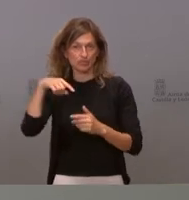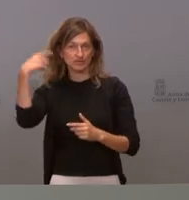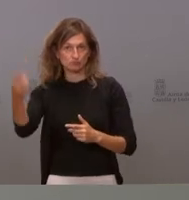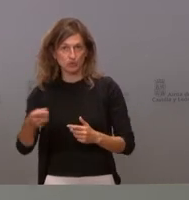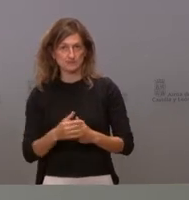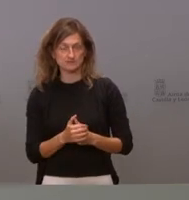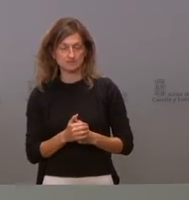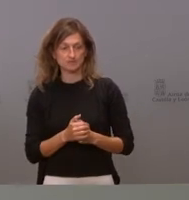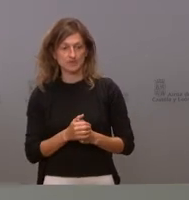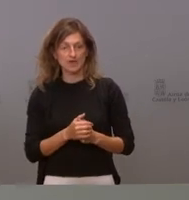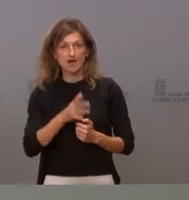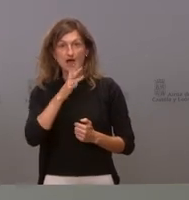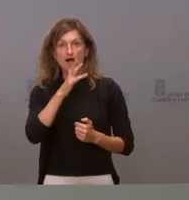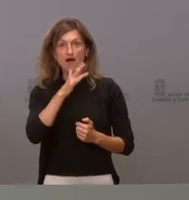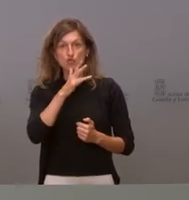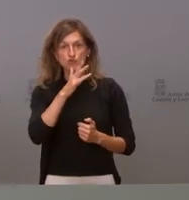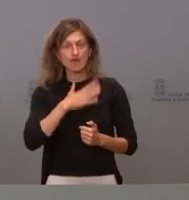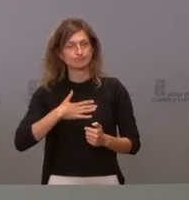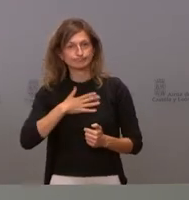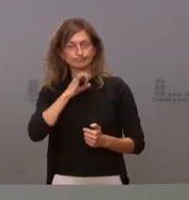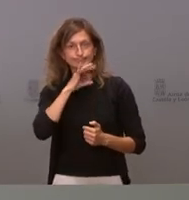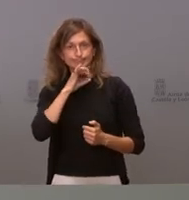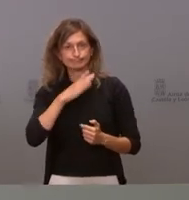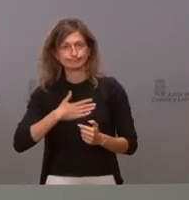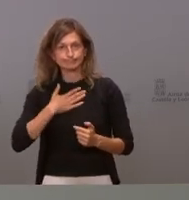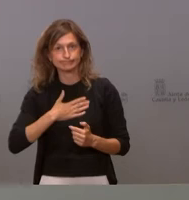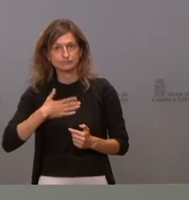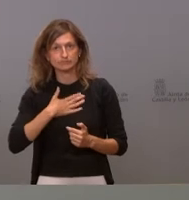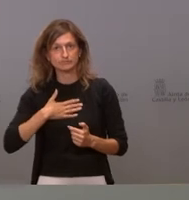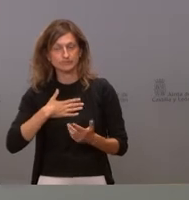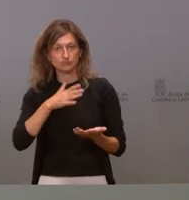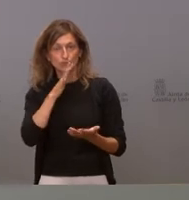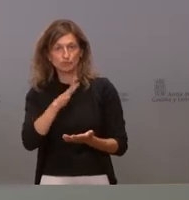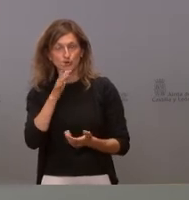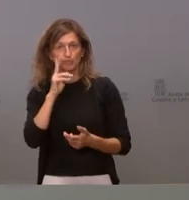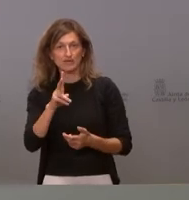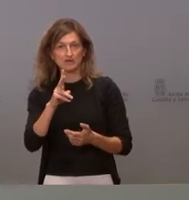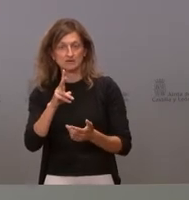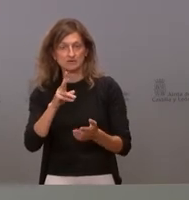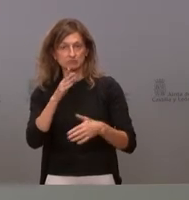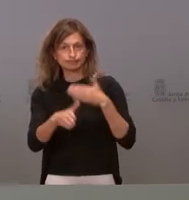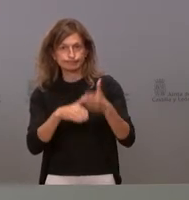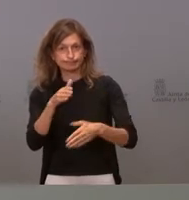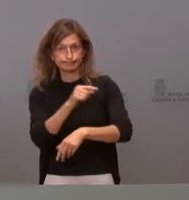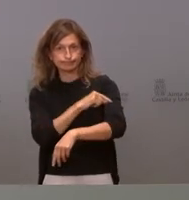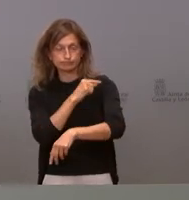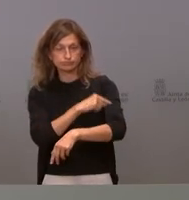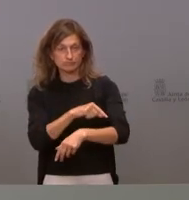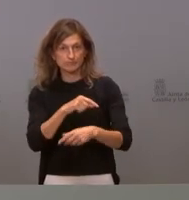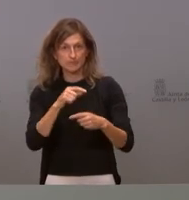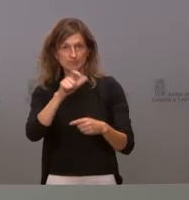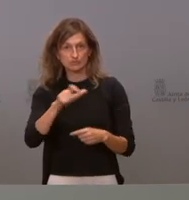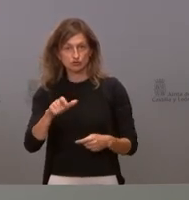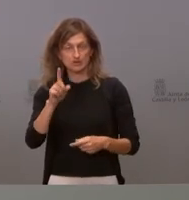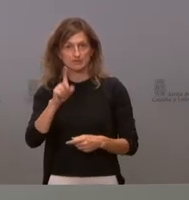hacer pero ahora mismo yo creo que podemos estar satisfechos de la capacidad de respuesta que ha tenido la población